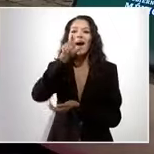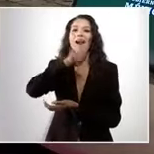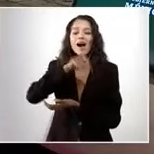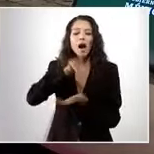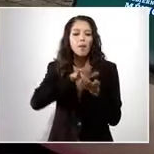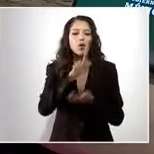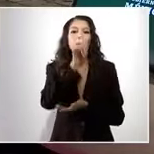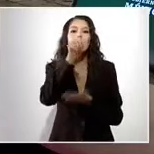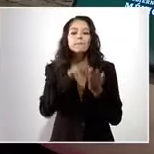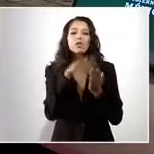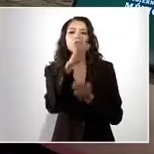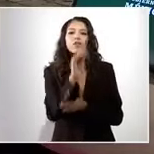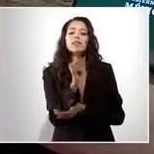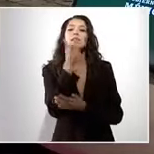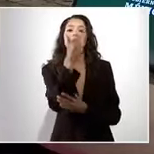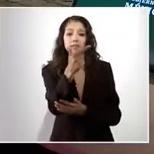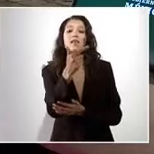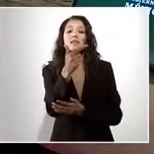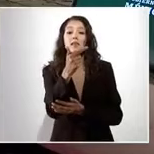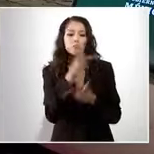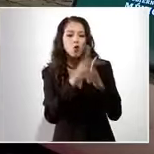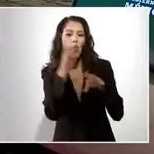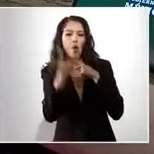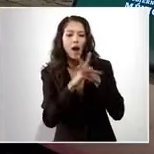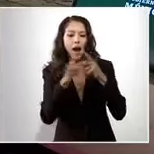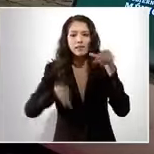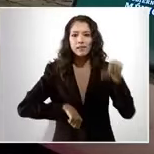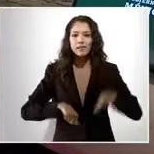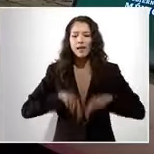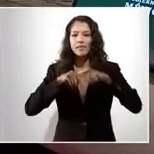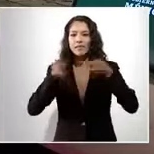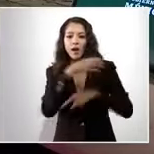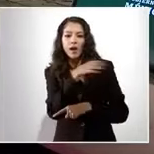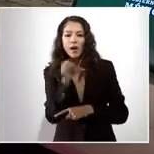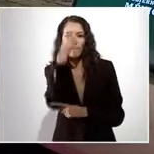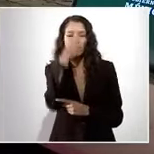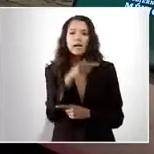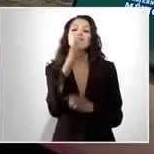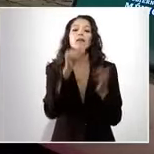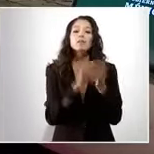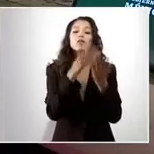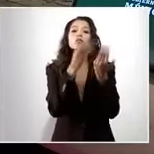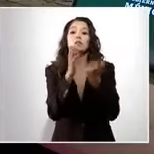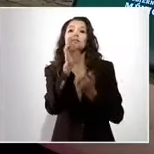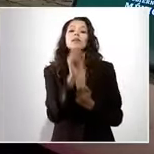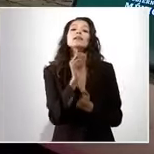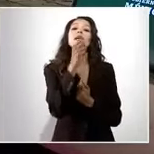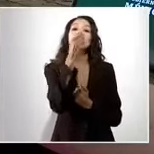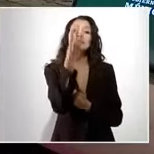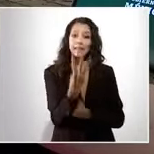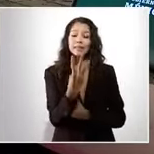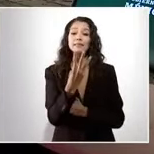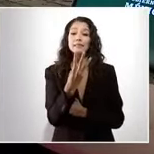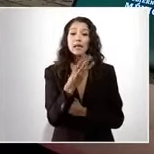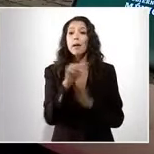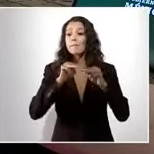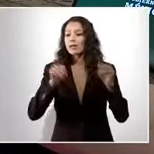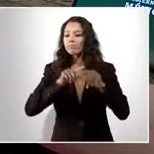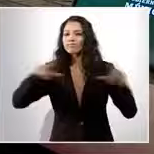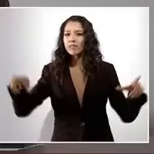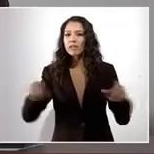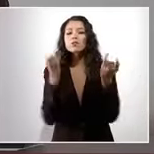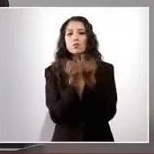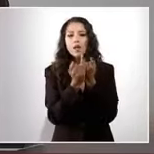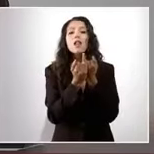1.097 productores en actividades agrícolas para 3.933 hectáreas y por la parte de la